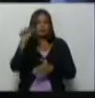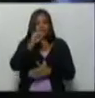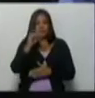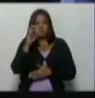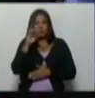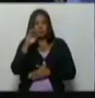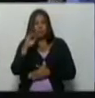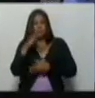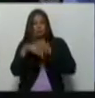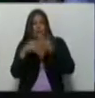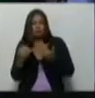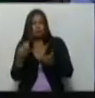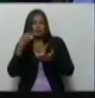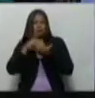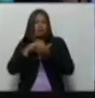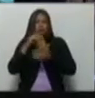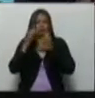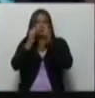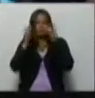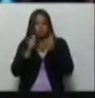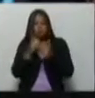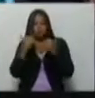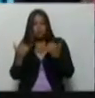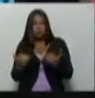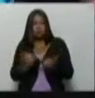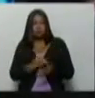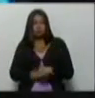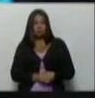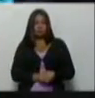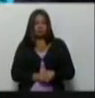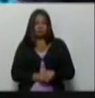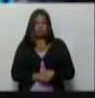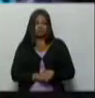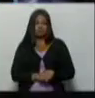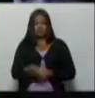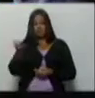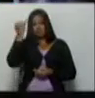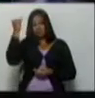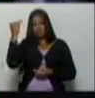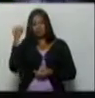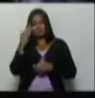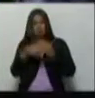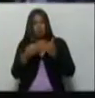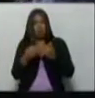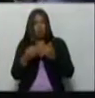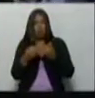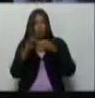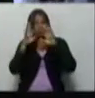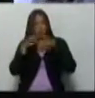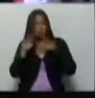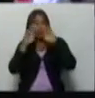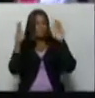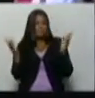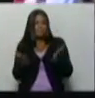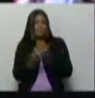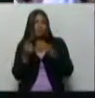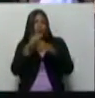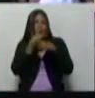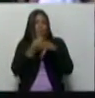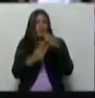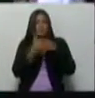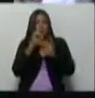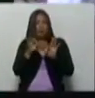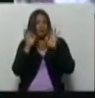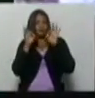Nosotros estamos instalando un sistema ahorita que es de inteligencia artificial, que es lo que se está utilizando a nivel mundial, que las búsquedas ya son